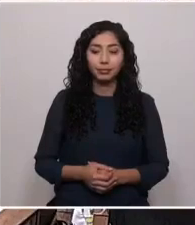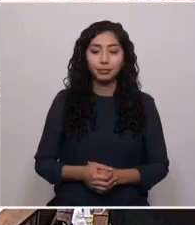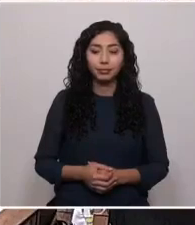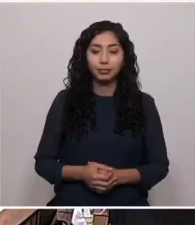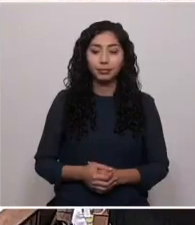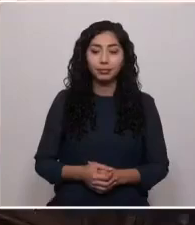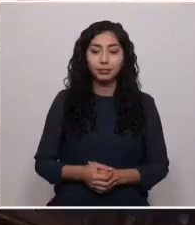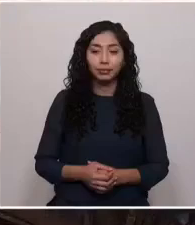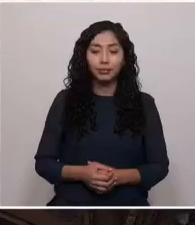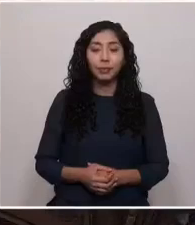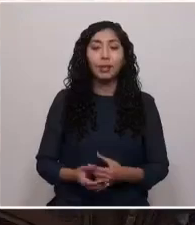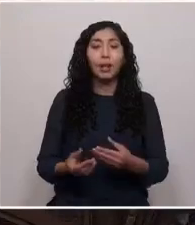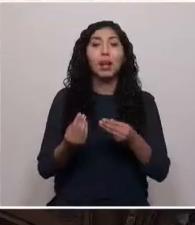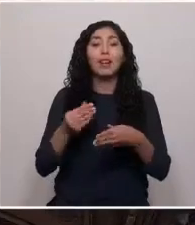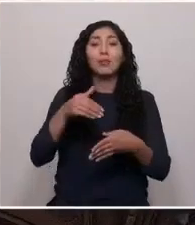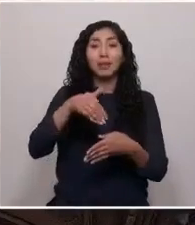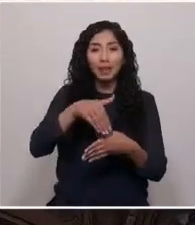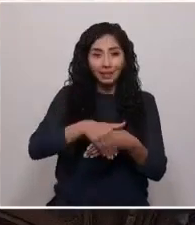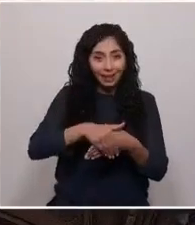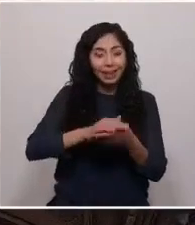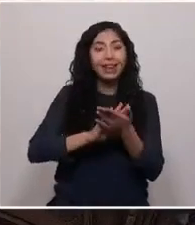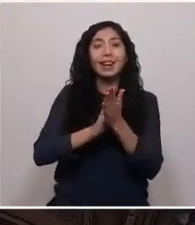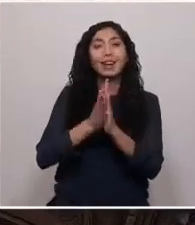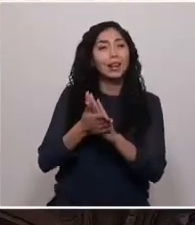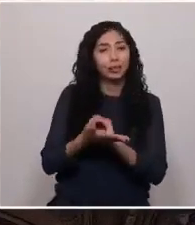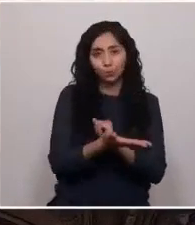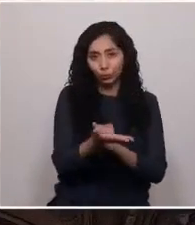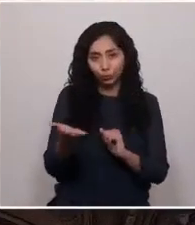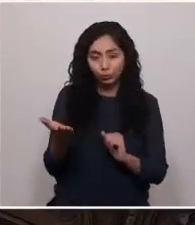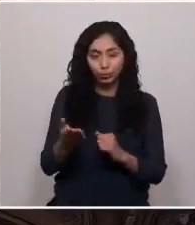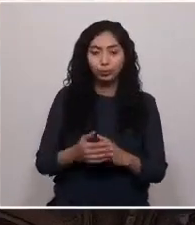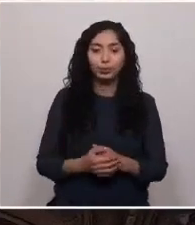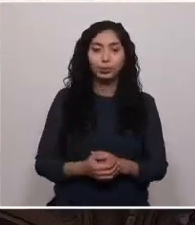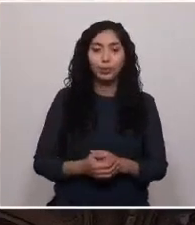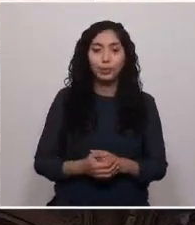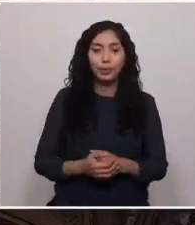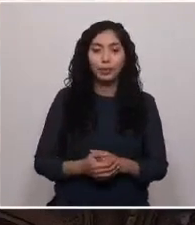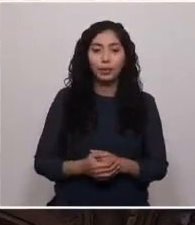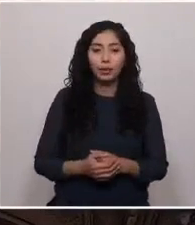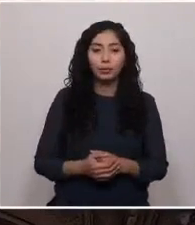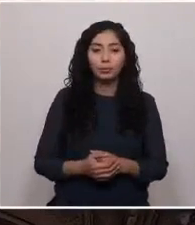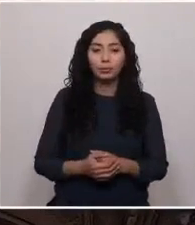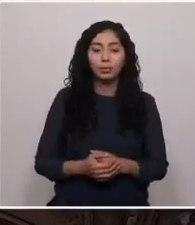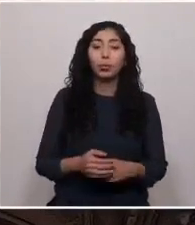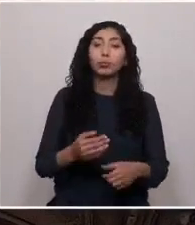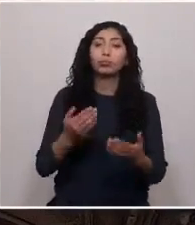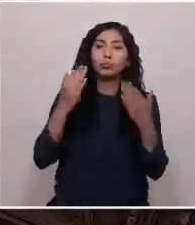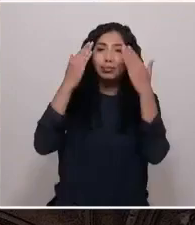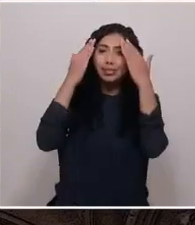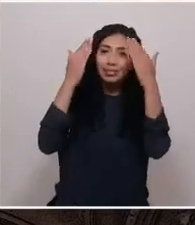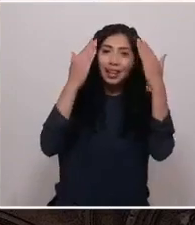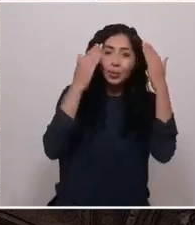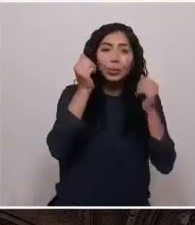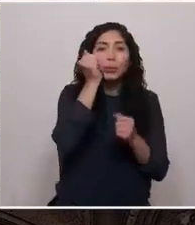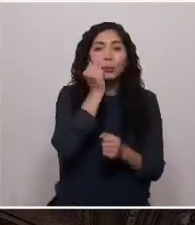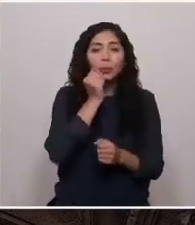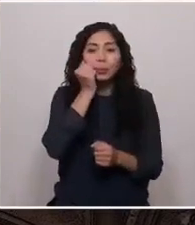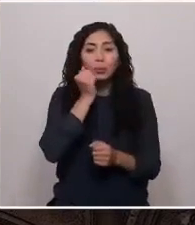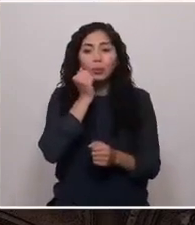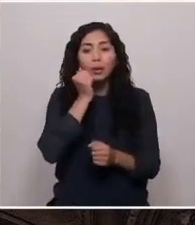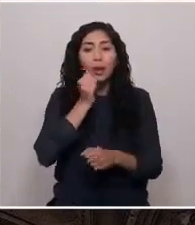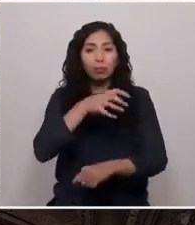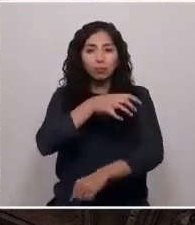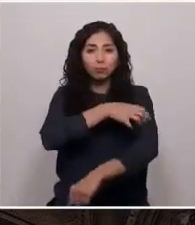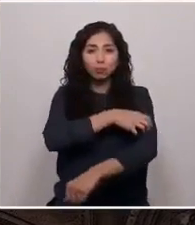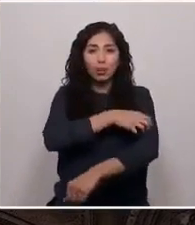Buenas tardes a todas, todos y todes. Un afectuoso saludo a mi querido Maule Sur.